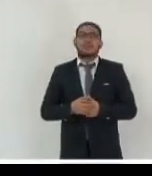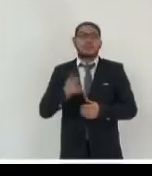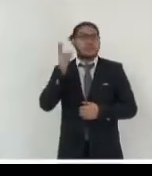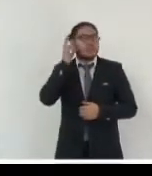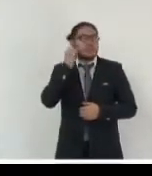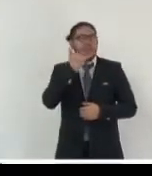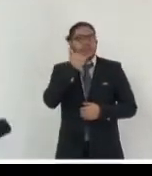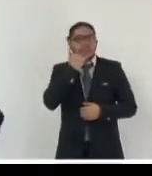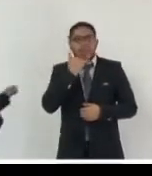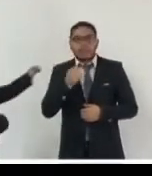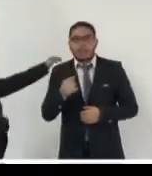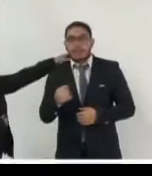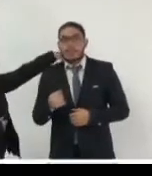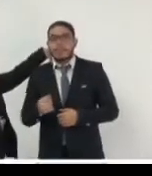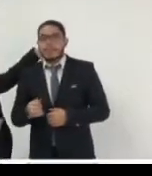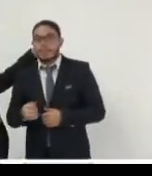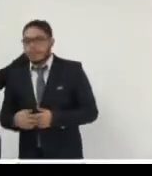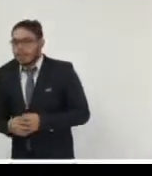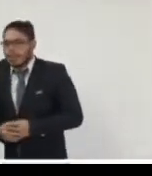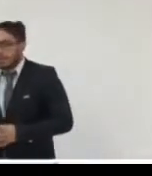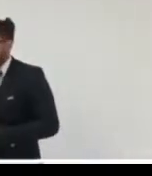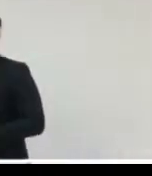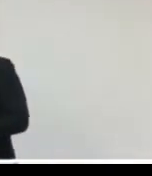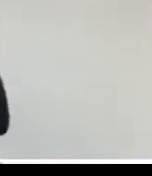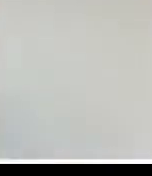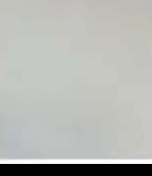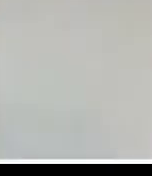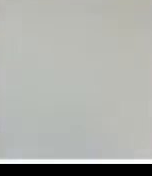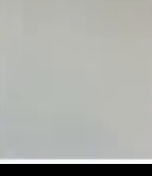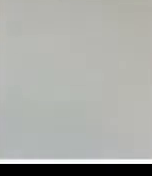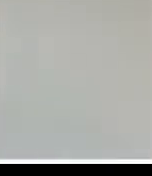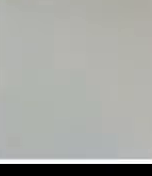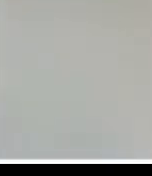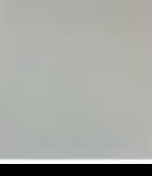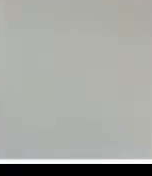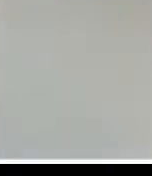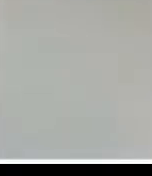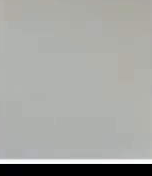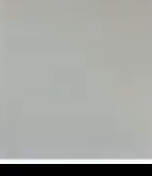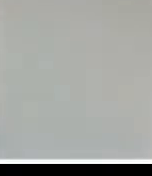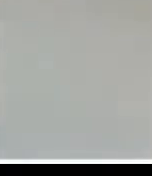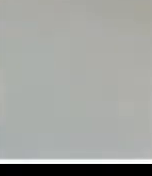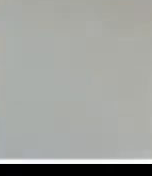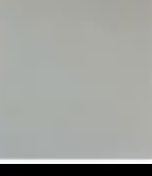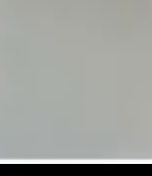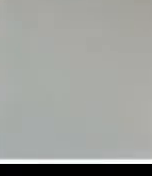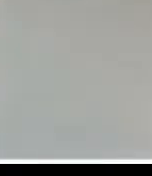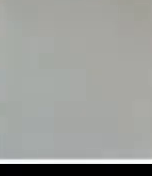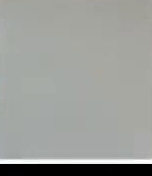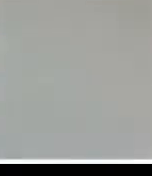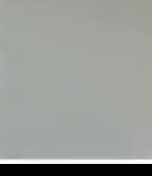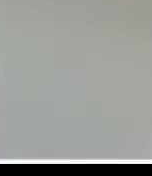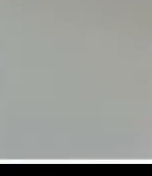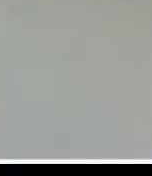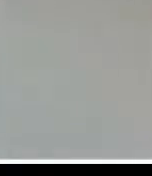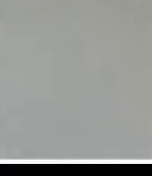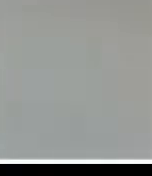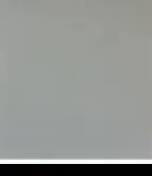el inicio con una reflexión. Van a decir rápidamente si funciona porque hoy estoy